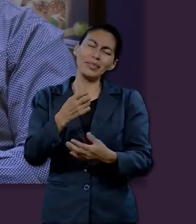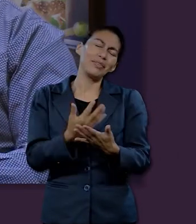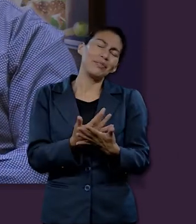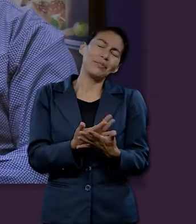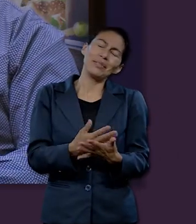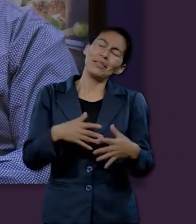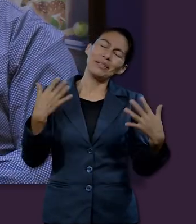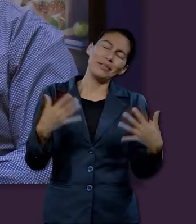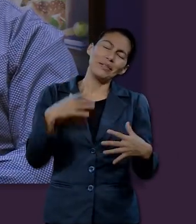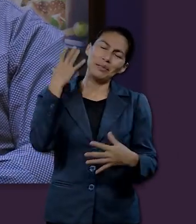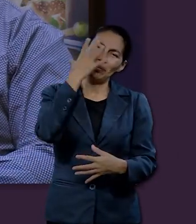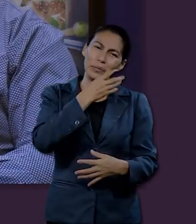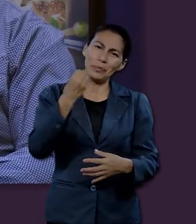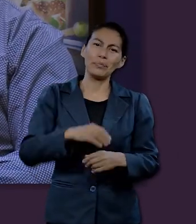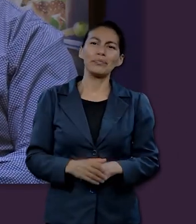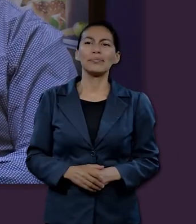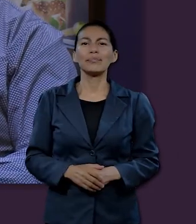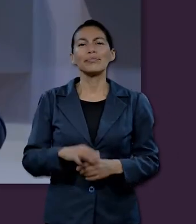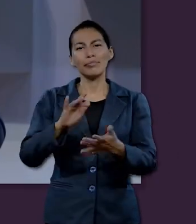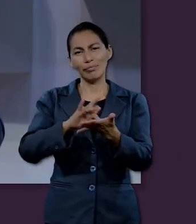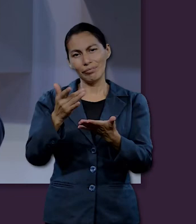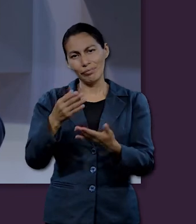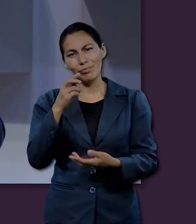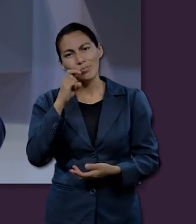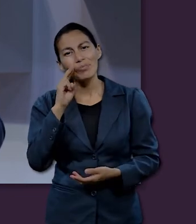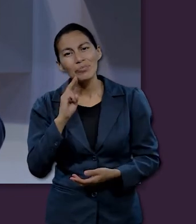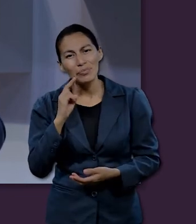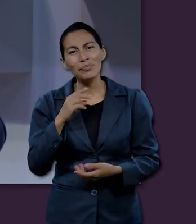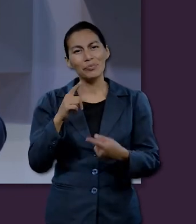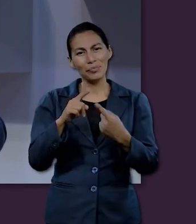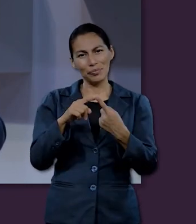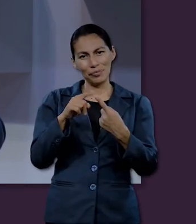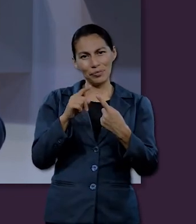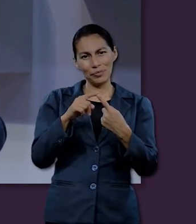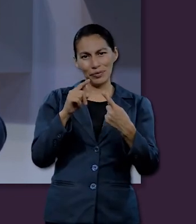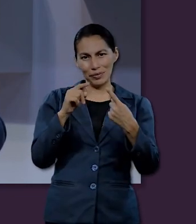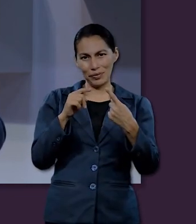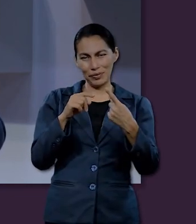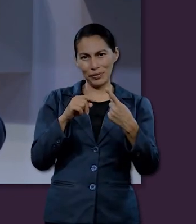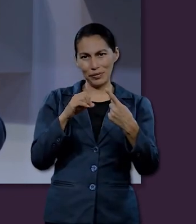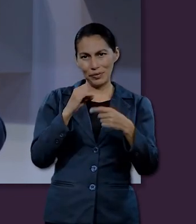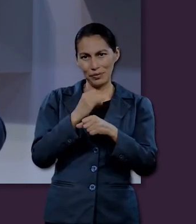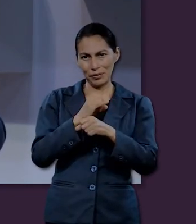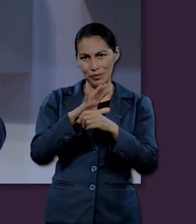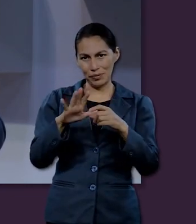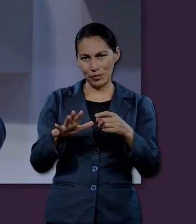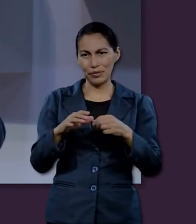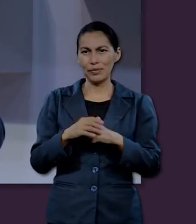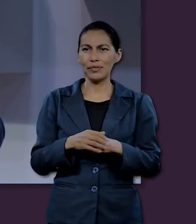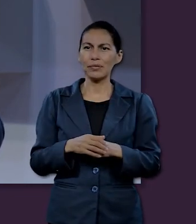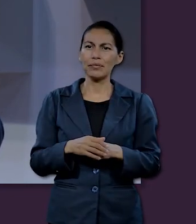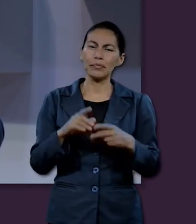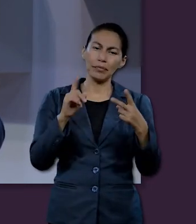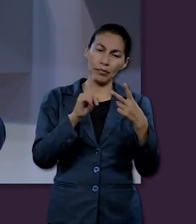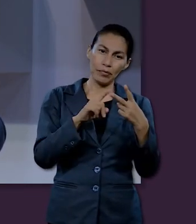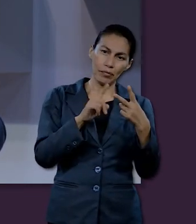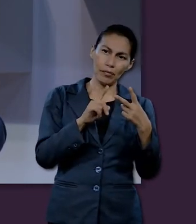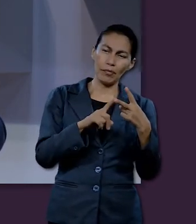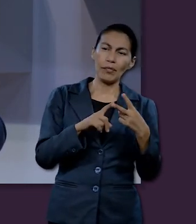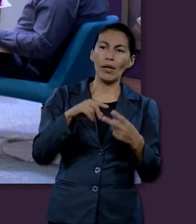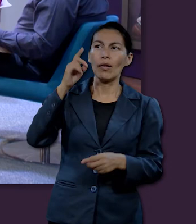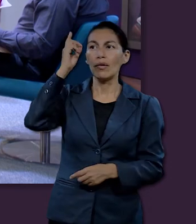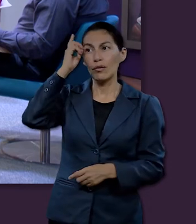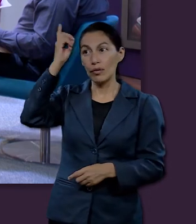es una fuente de esperanza. Muchas gracias, Uriel, por esa primera fuente de información. Vamos a pasar a la segunda.